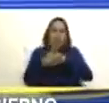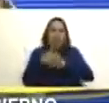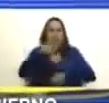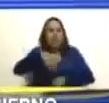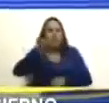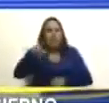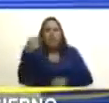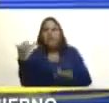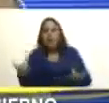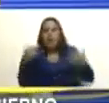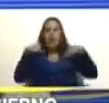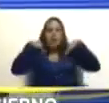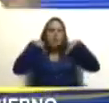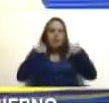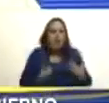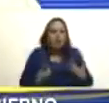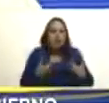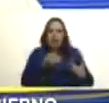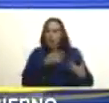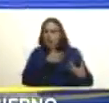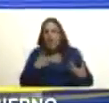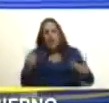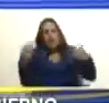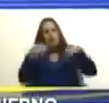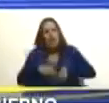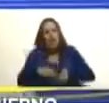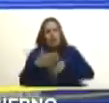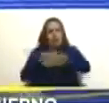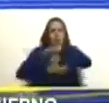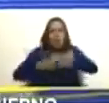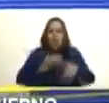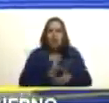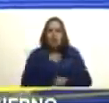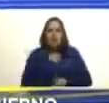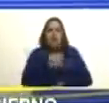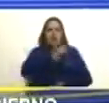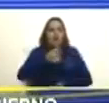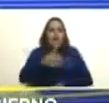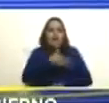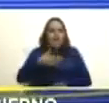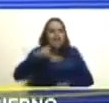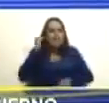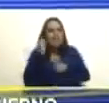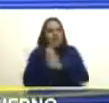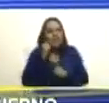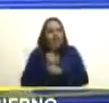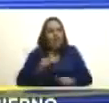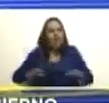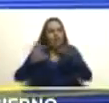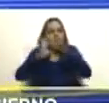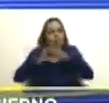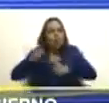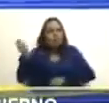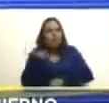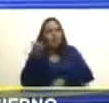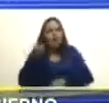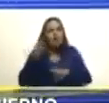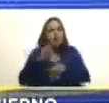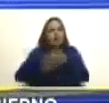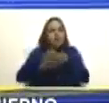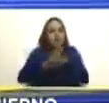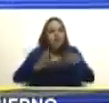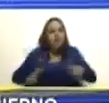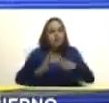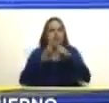cansado ya y no quiere más líos la gente lo que quiere es trabajar unirse buscar soluciones encontrar